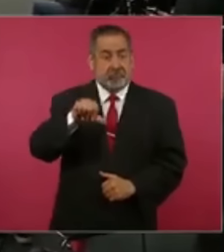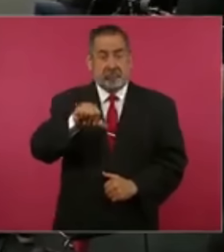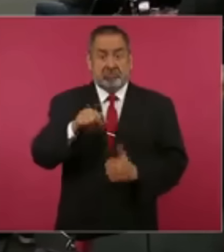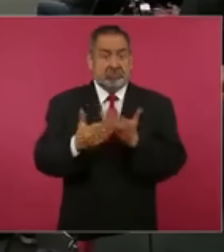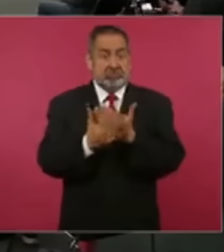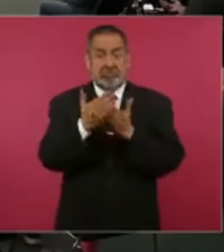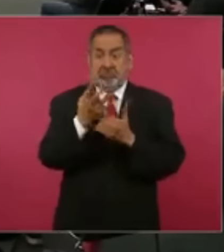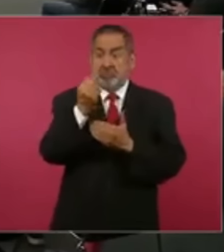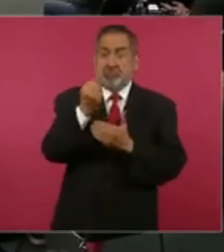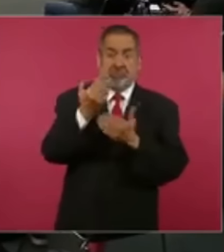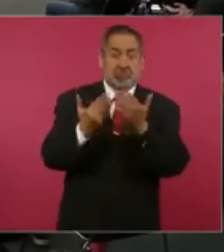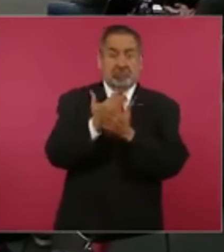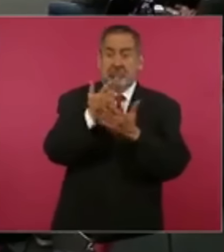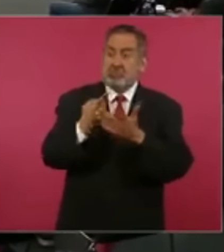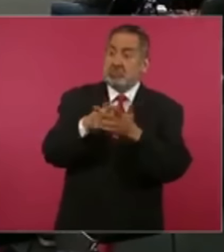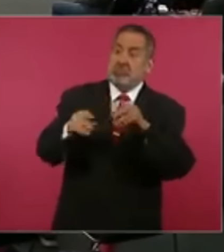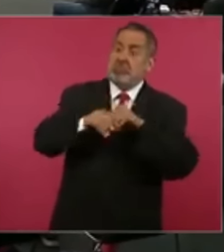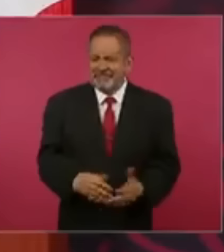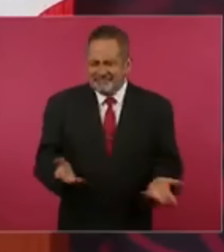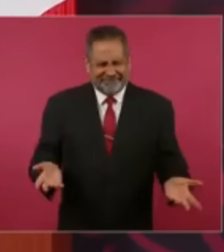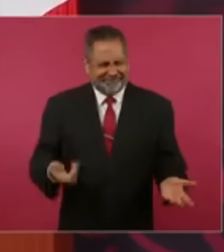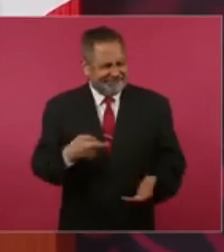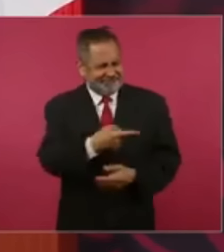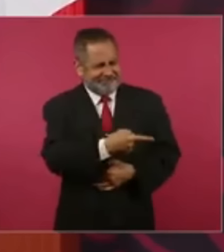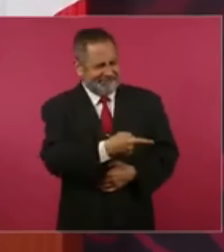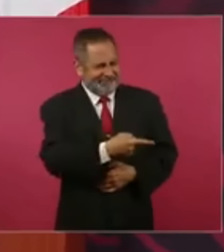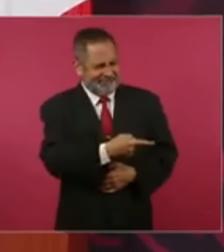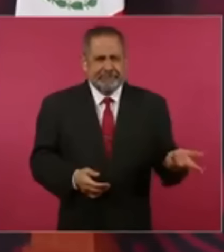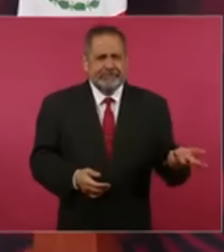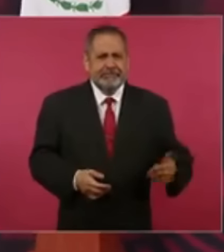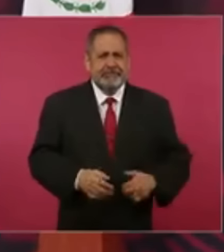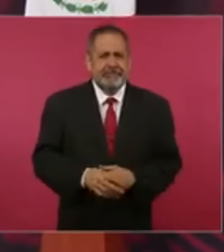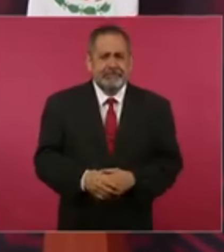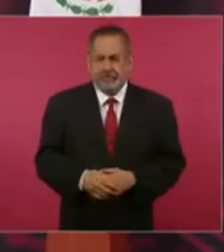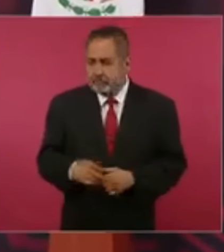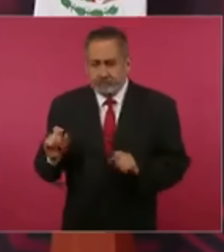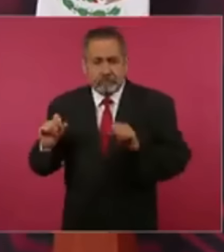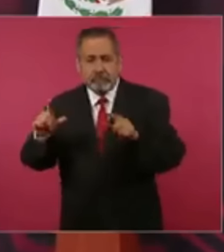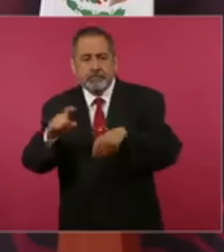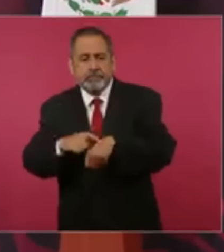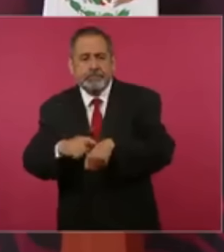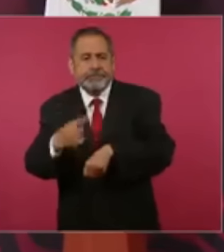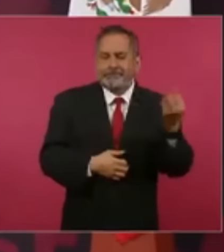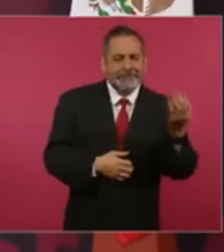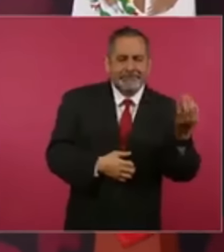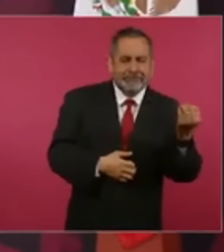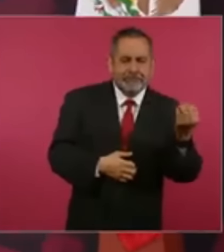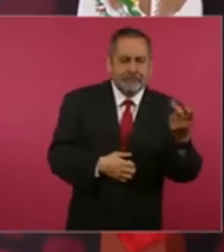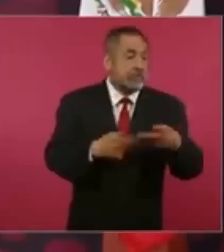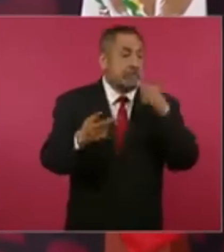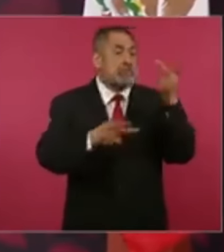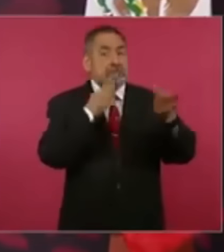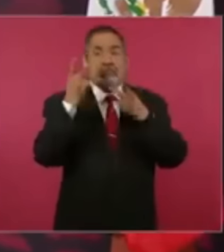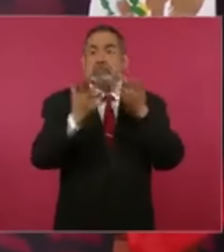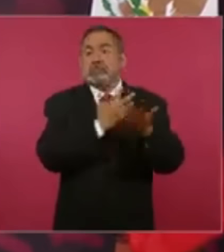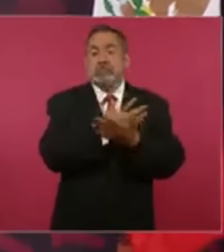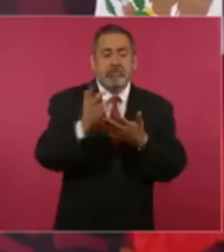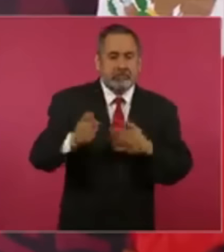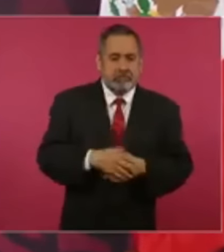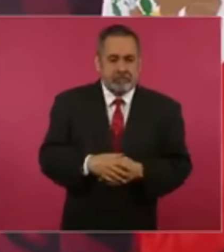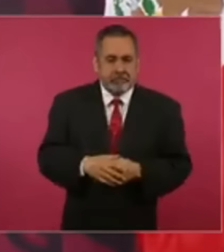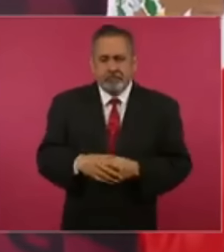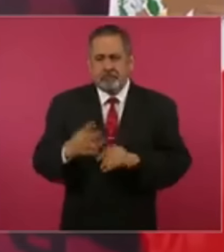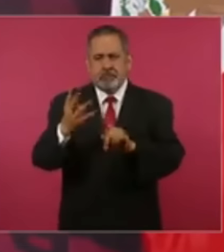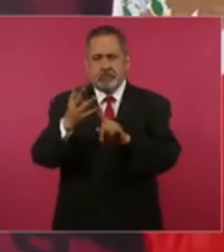a las 9 de la mañana. La crisis fue la... Ya hemos visto que fue a las 4 del primer día, a las horas